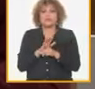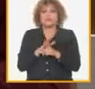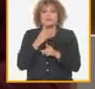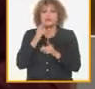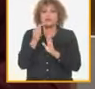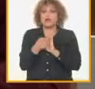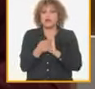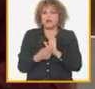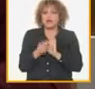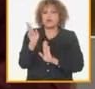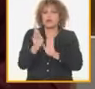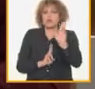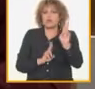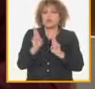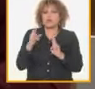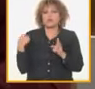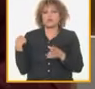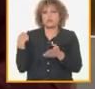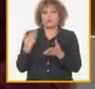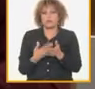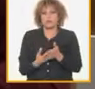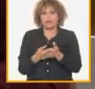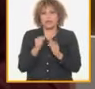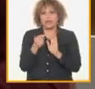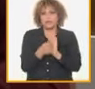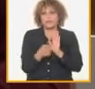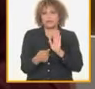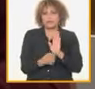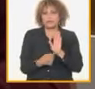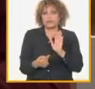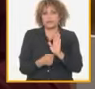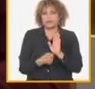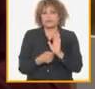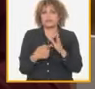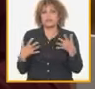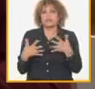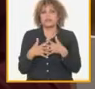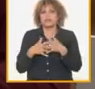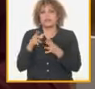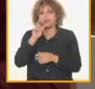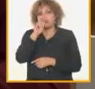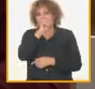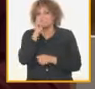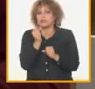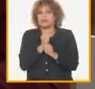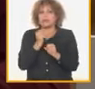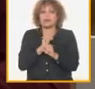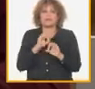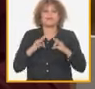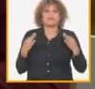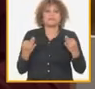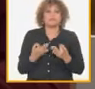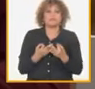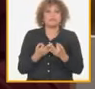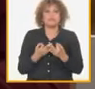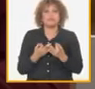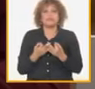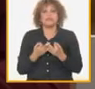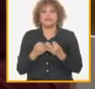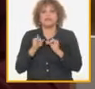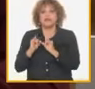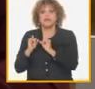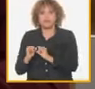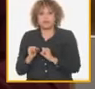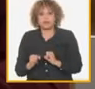acuerdos hasta este mismo punto relacionado con con la droga papel de la familia de los medios de comunicación